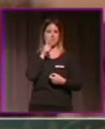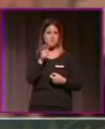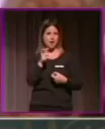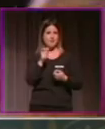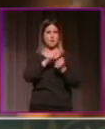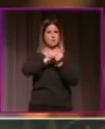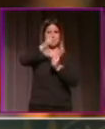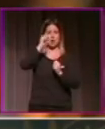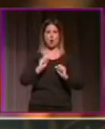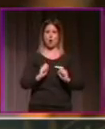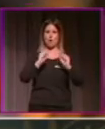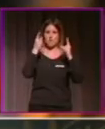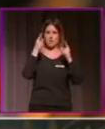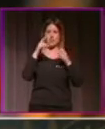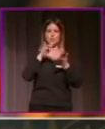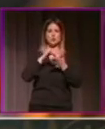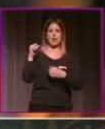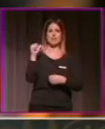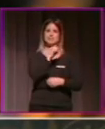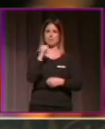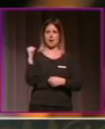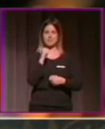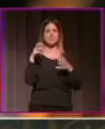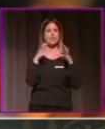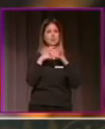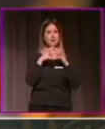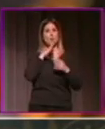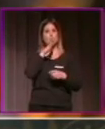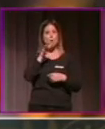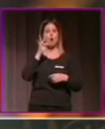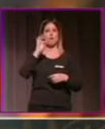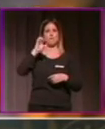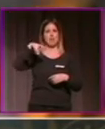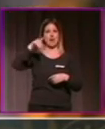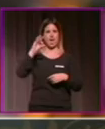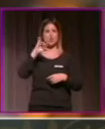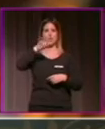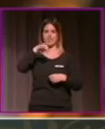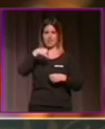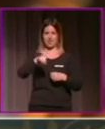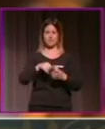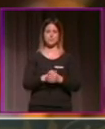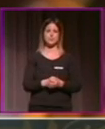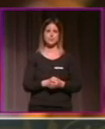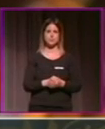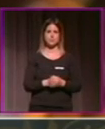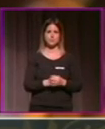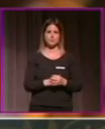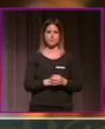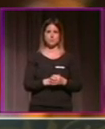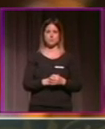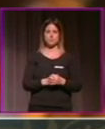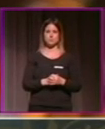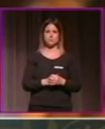no bastante, sino que ha habido desgraciadamente episodios y capítulos que hemos tenido que hacer algún comentario sobre el mismo. Yo,